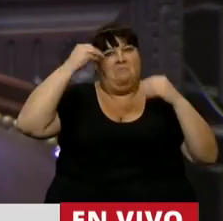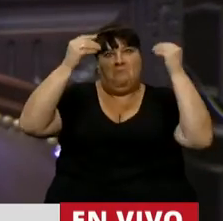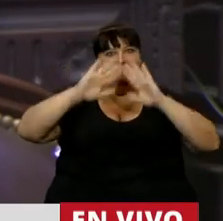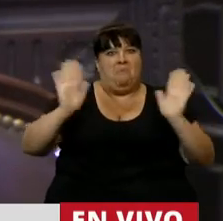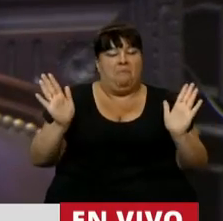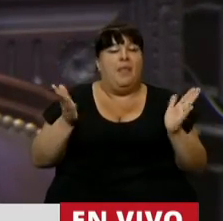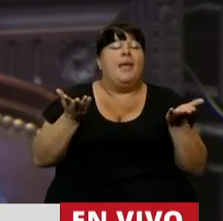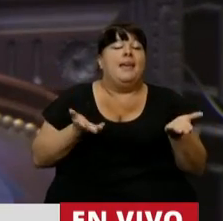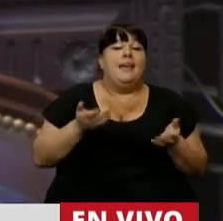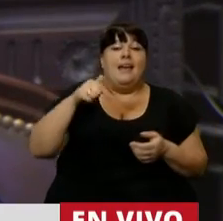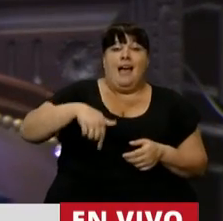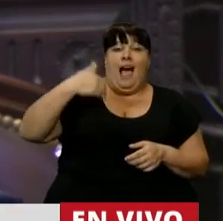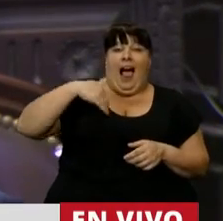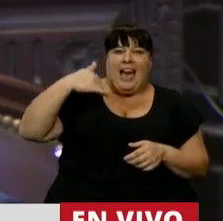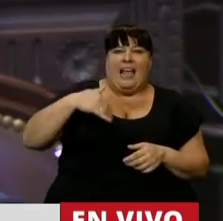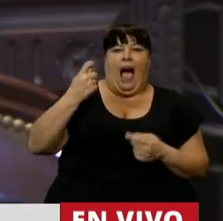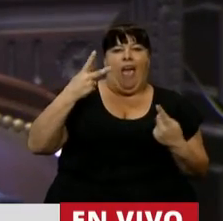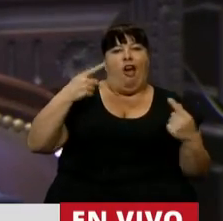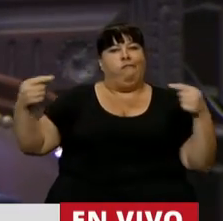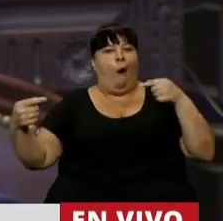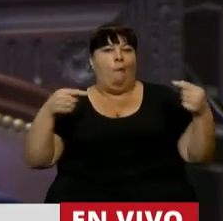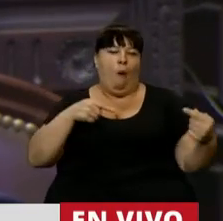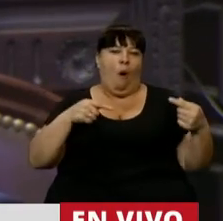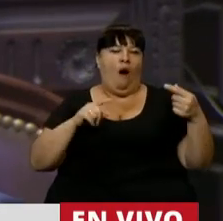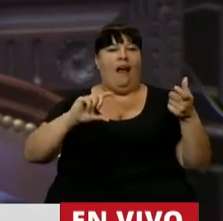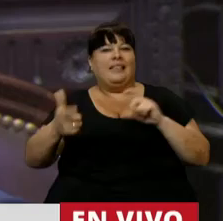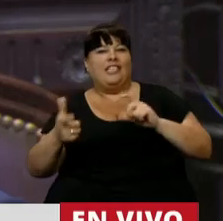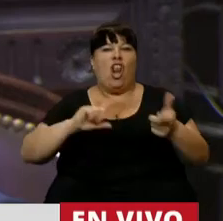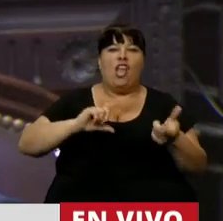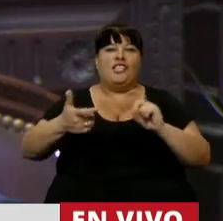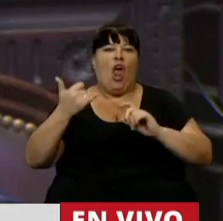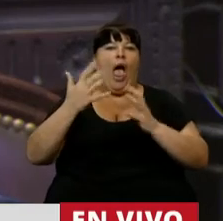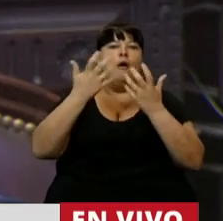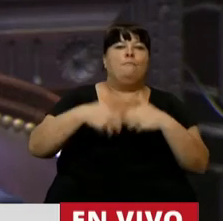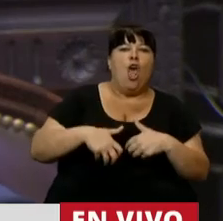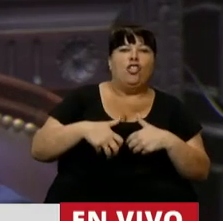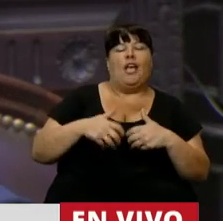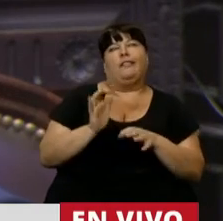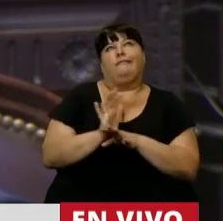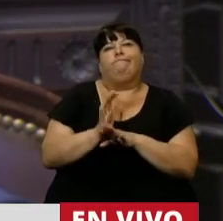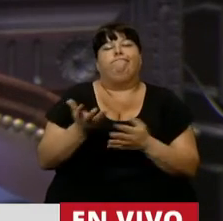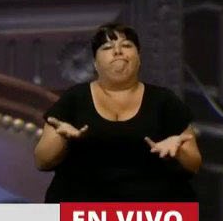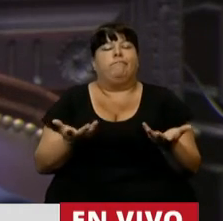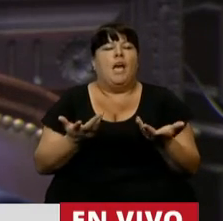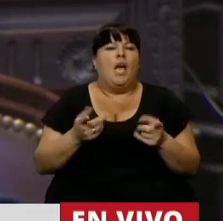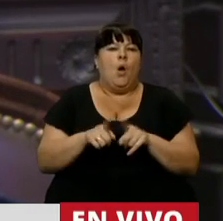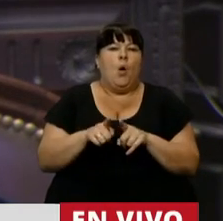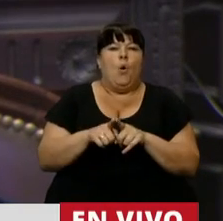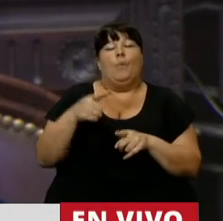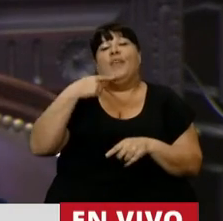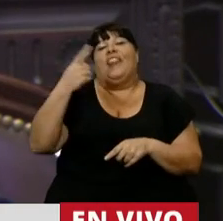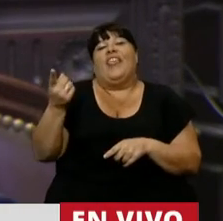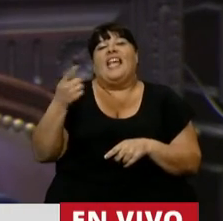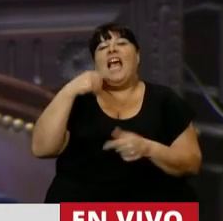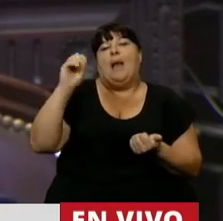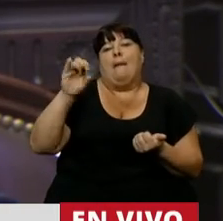En esta Argentina bipolar donde se alternan proyectos, llamémosle, los que